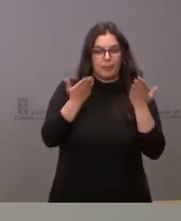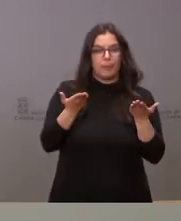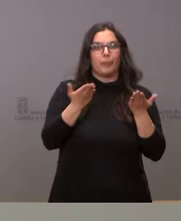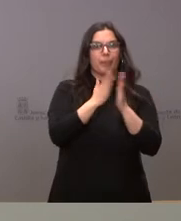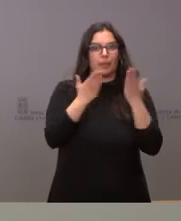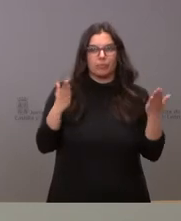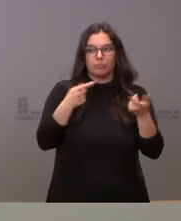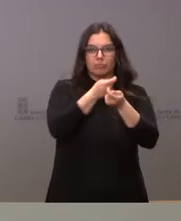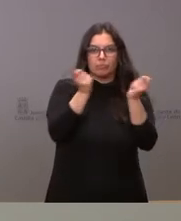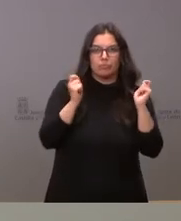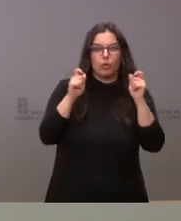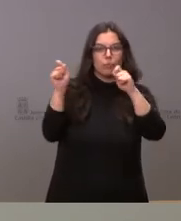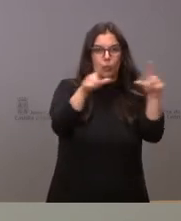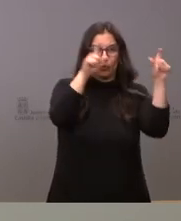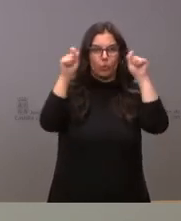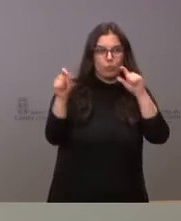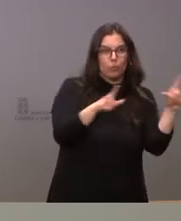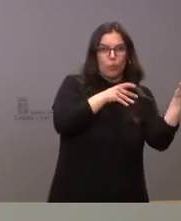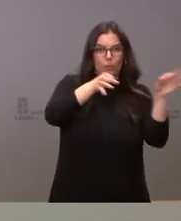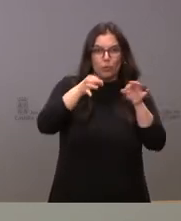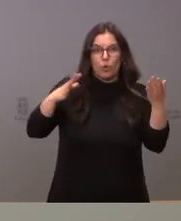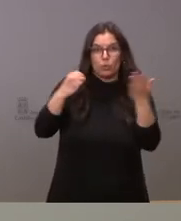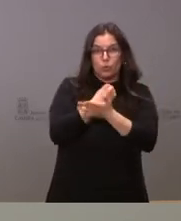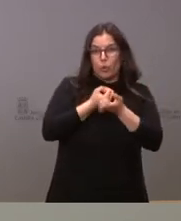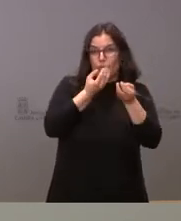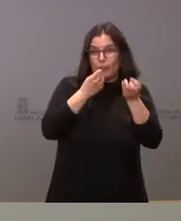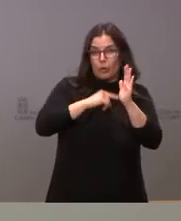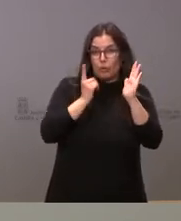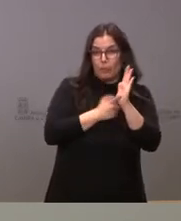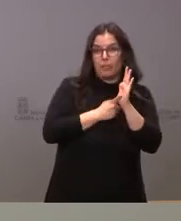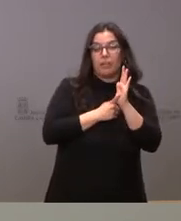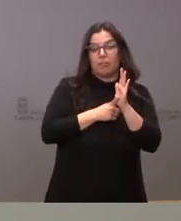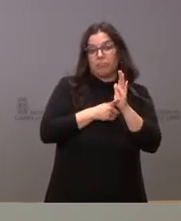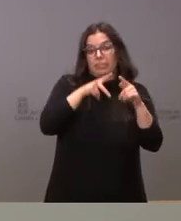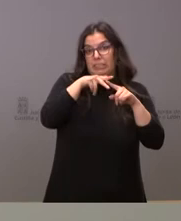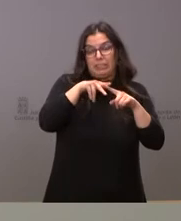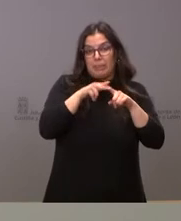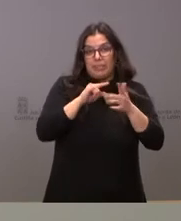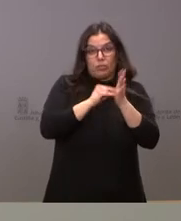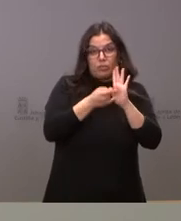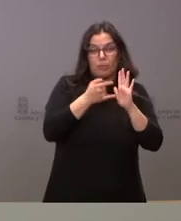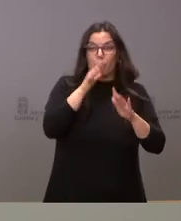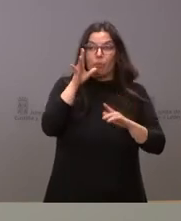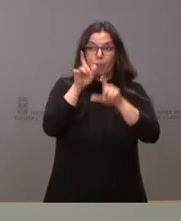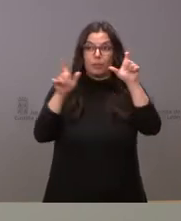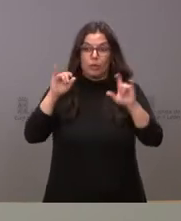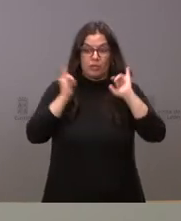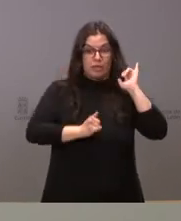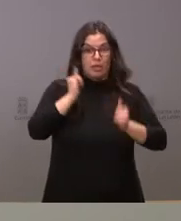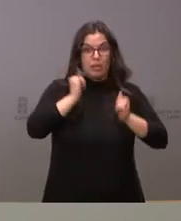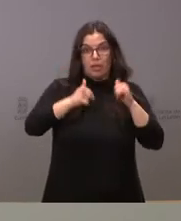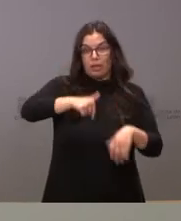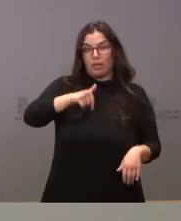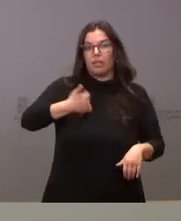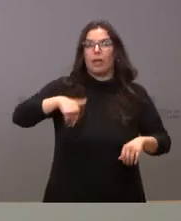y los mecanismos que está funcionando a tenor también de estos datos, porque las personas que están llegando a Castilla y León están comenzando